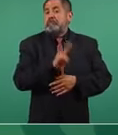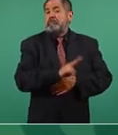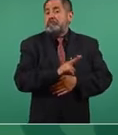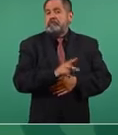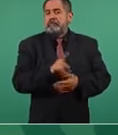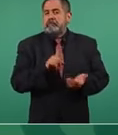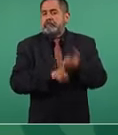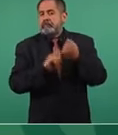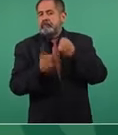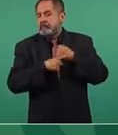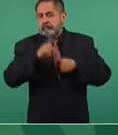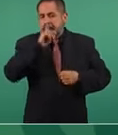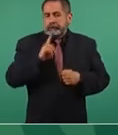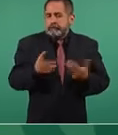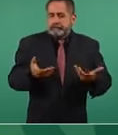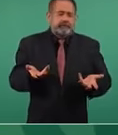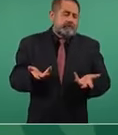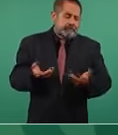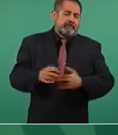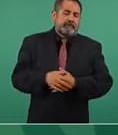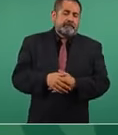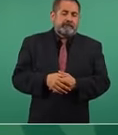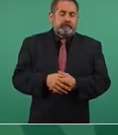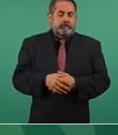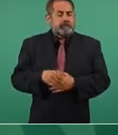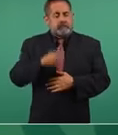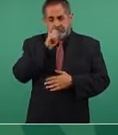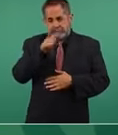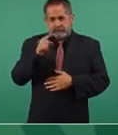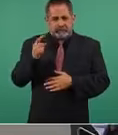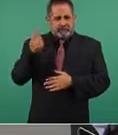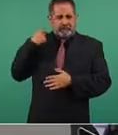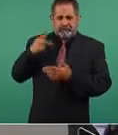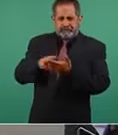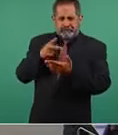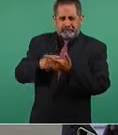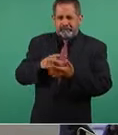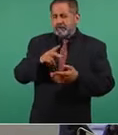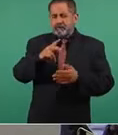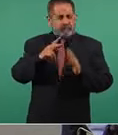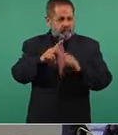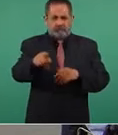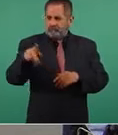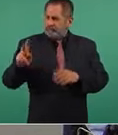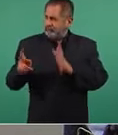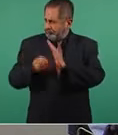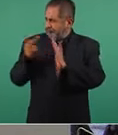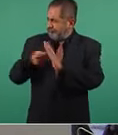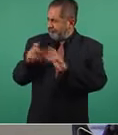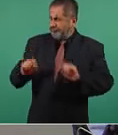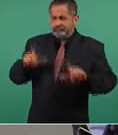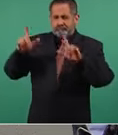Yo la vez pasada, pero a ver, vuelve a poner lo que